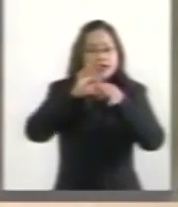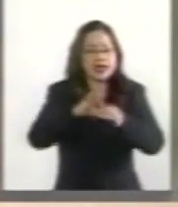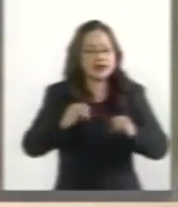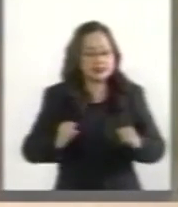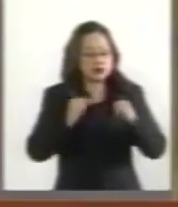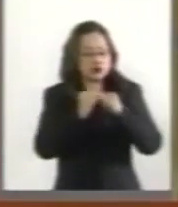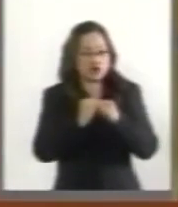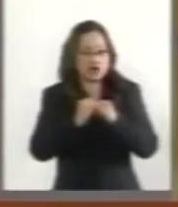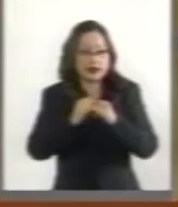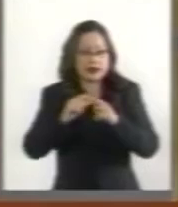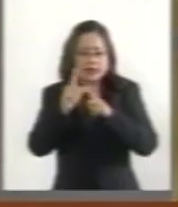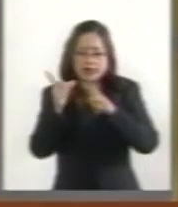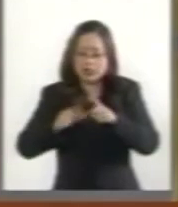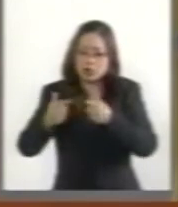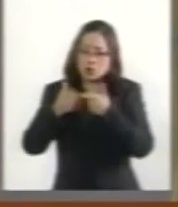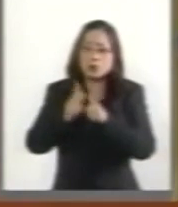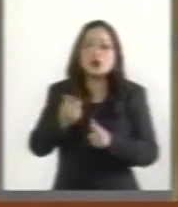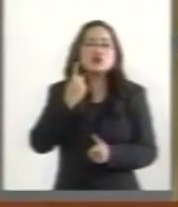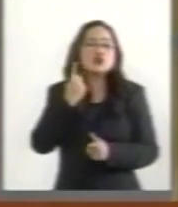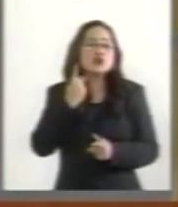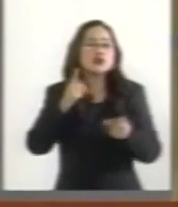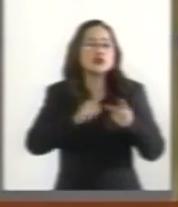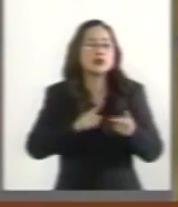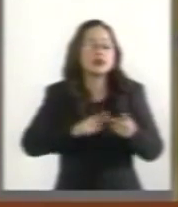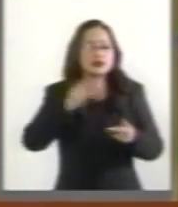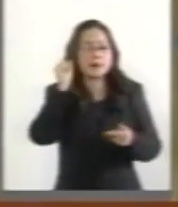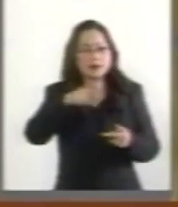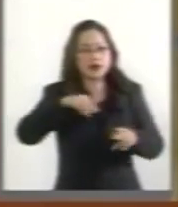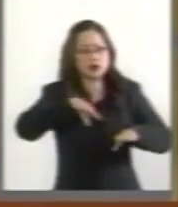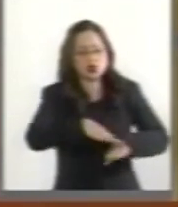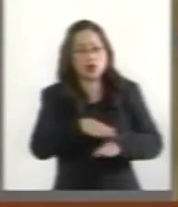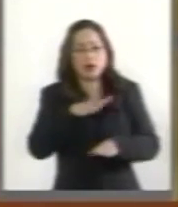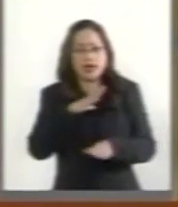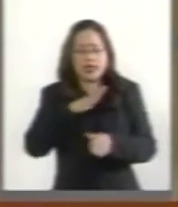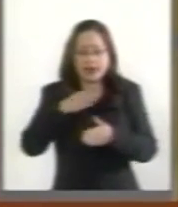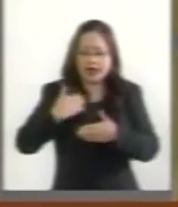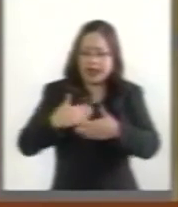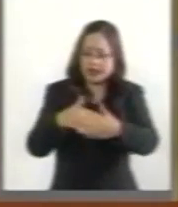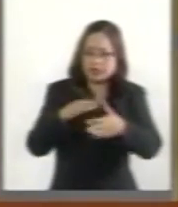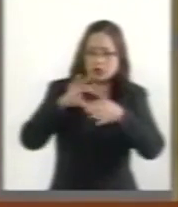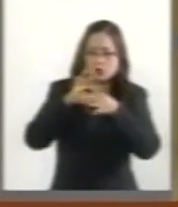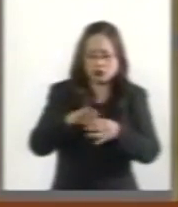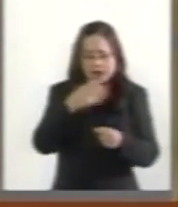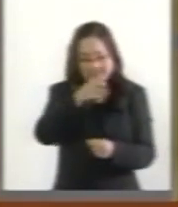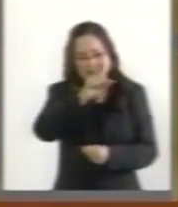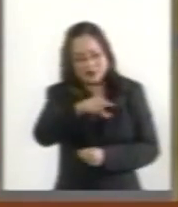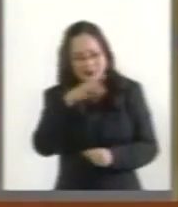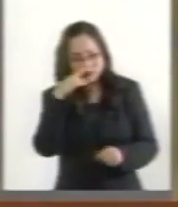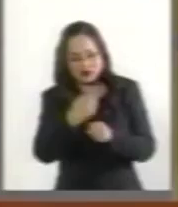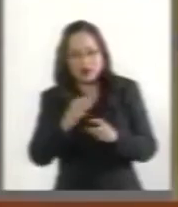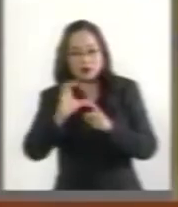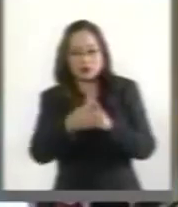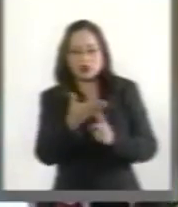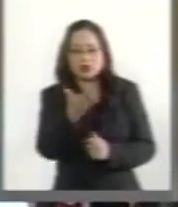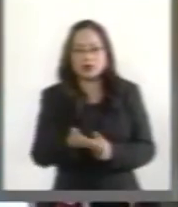partidos políticos también y de organización y gestión documental y archivos. Muchas gracias.